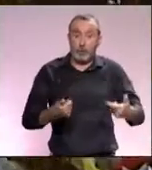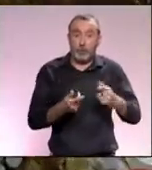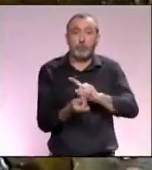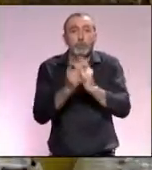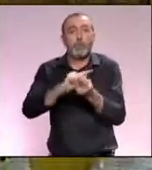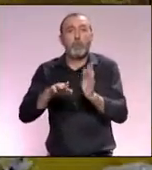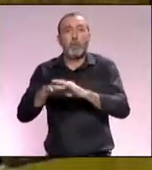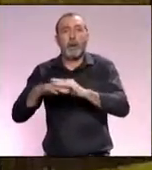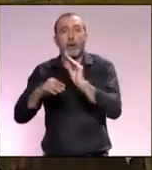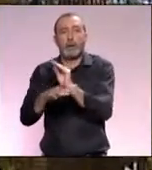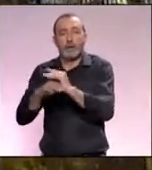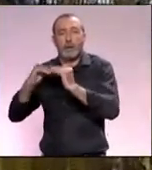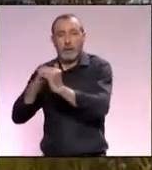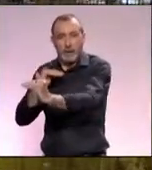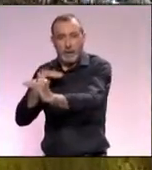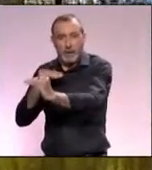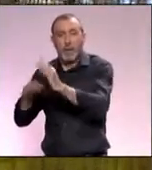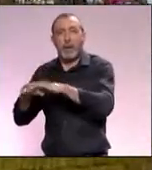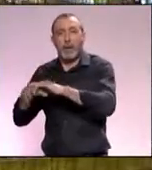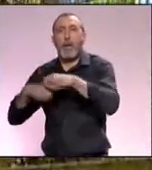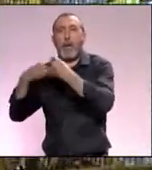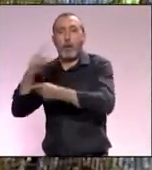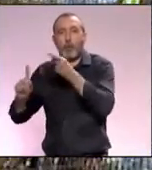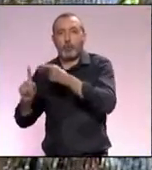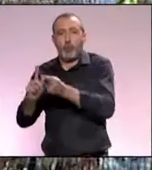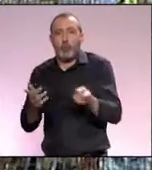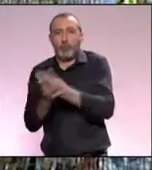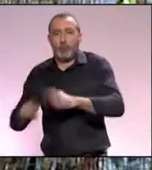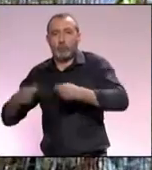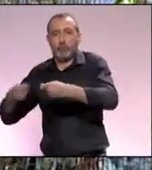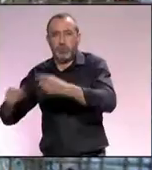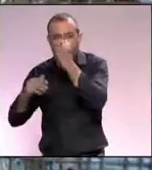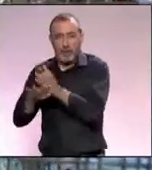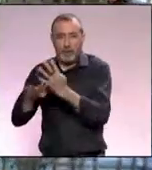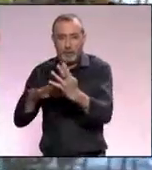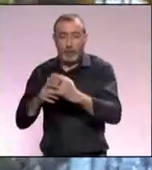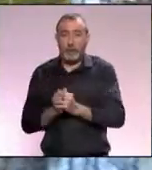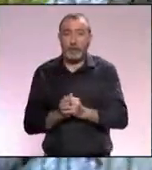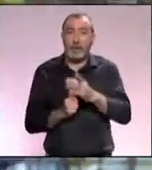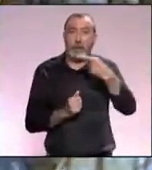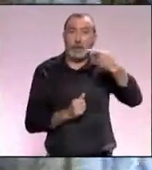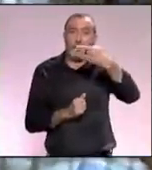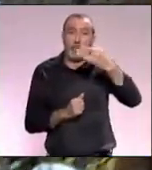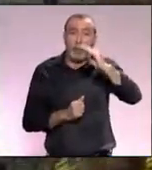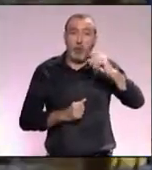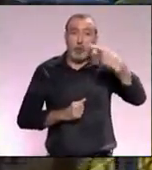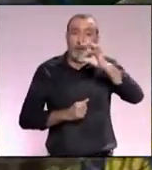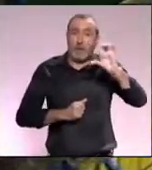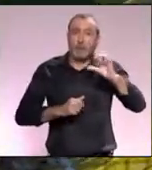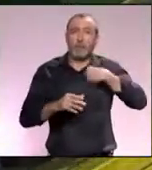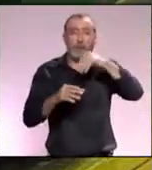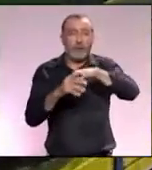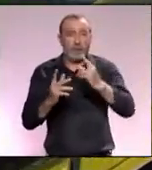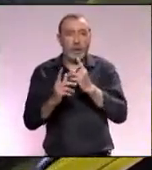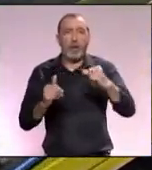compuestos bioestabilizados disponibles para su nueva utilización. El biogas producido en vertederos se aprovecha